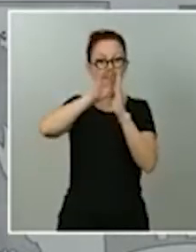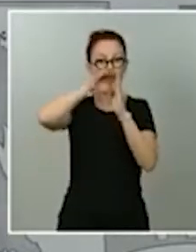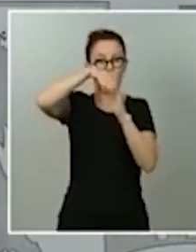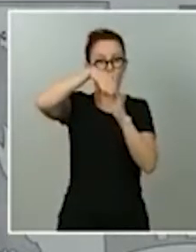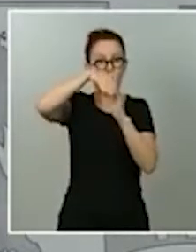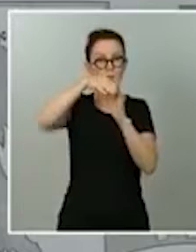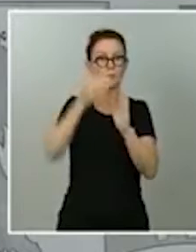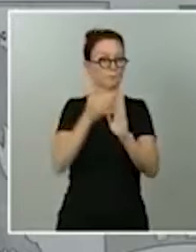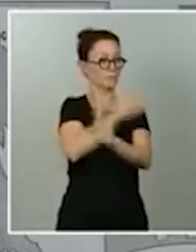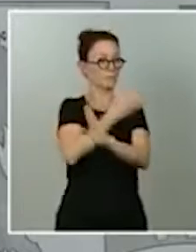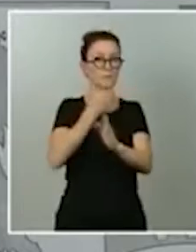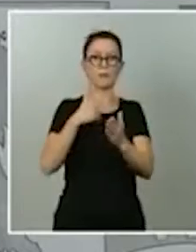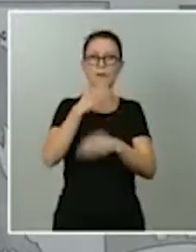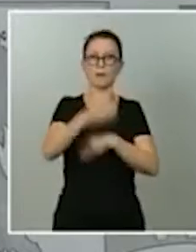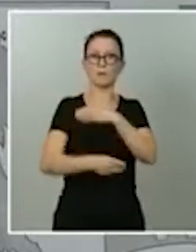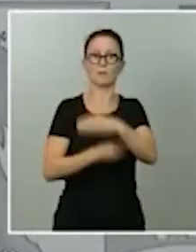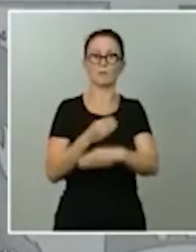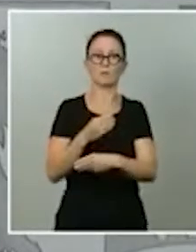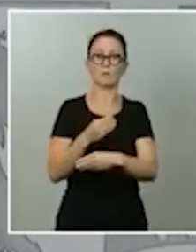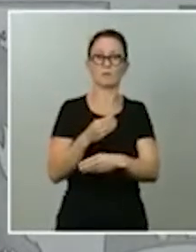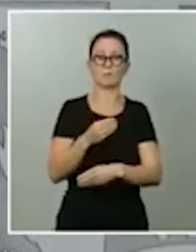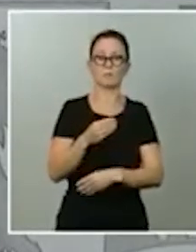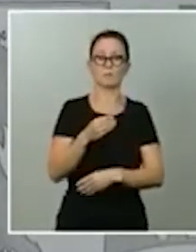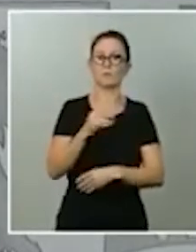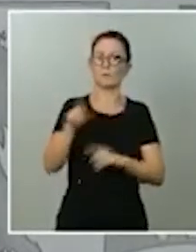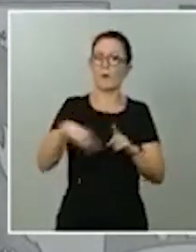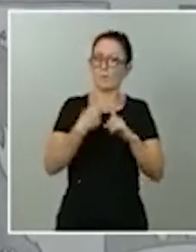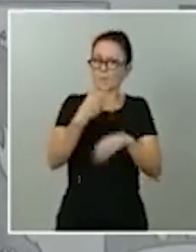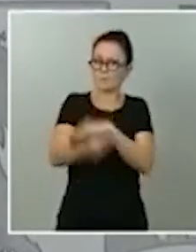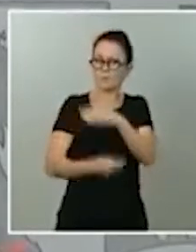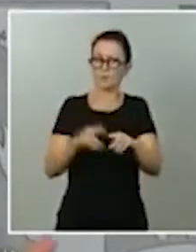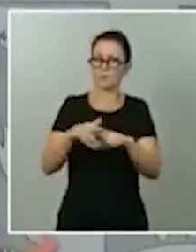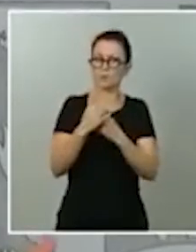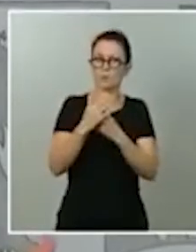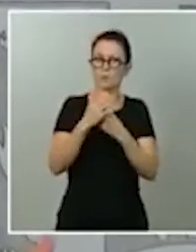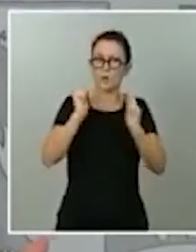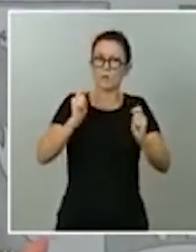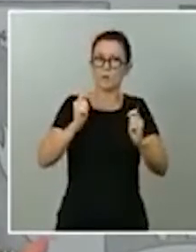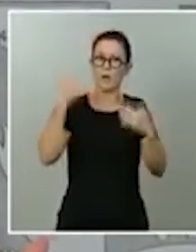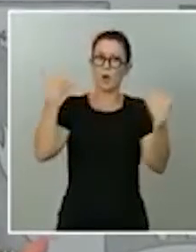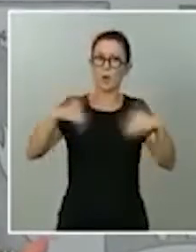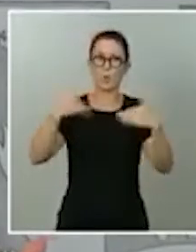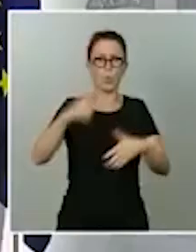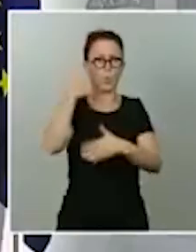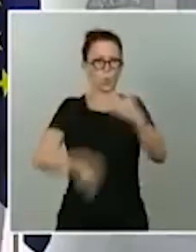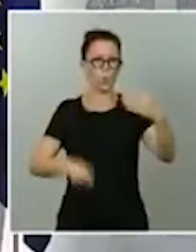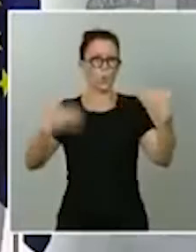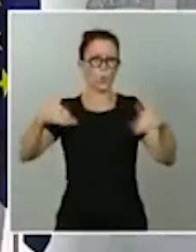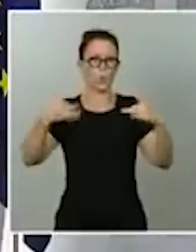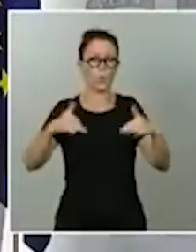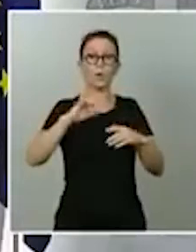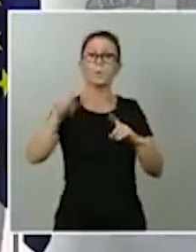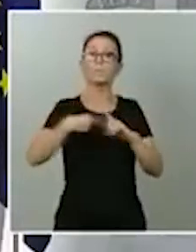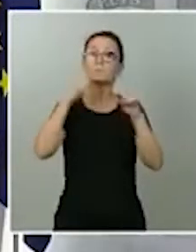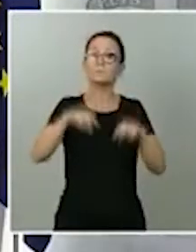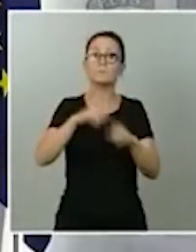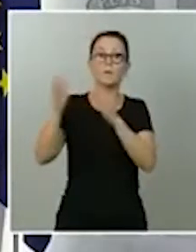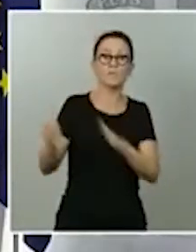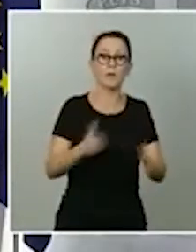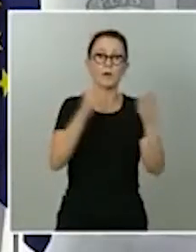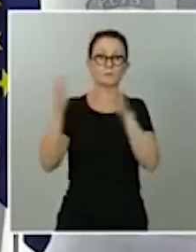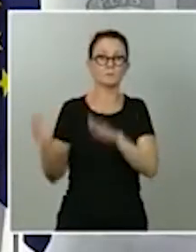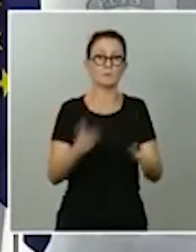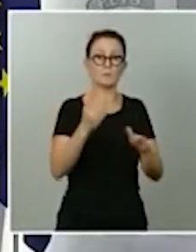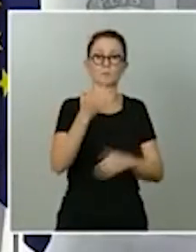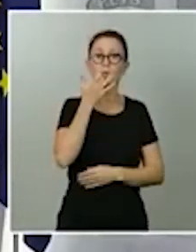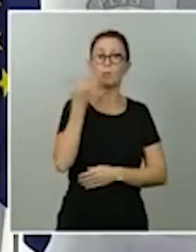Fíjese, lo hemos hecho, además, con un estado de alarma muy duro, pero también con un estado de alarma con distintas fases. Y en el mes de junio y